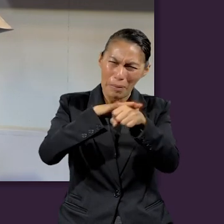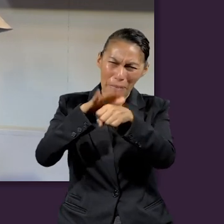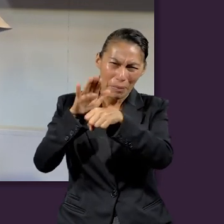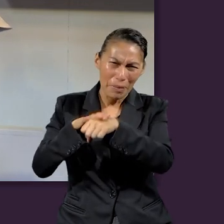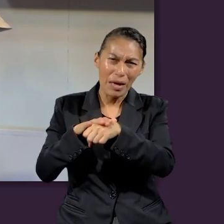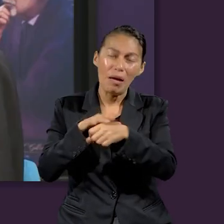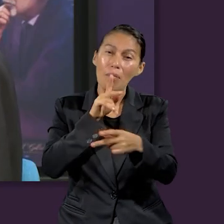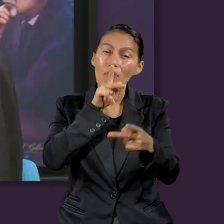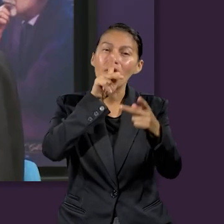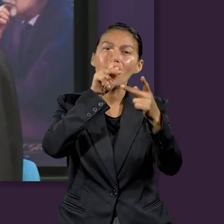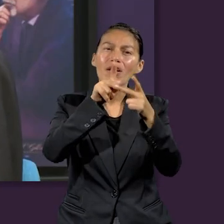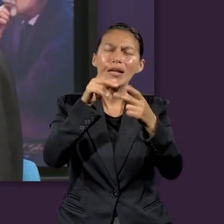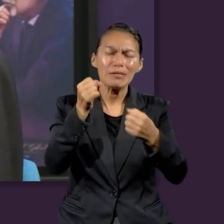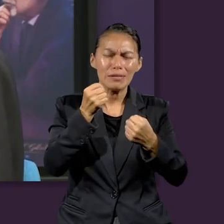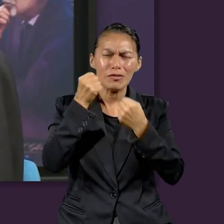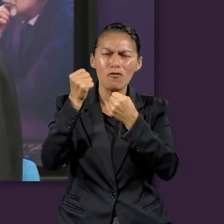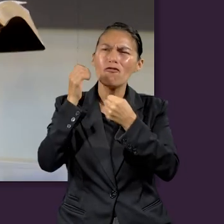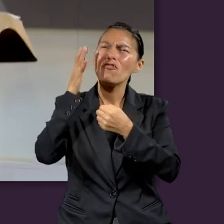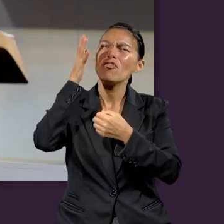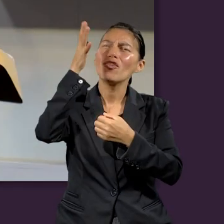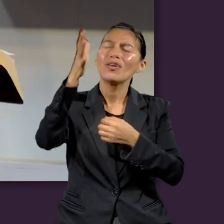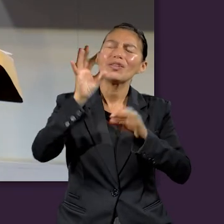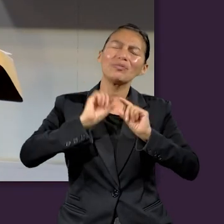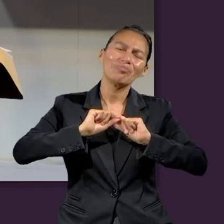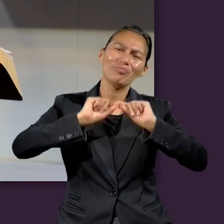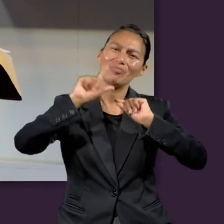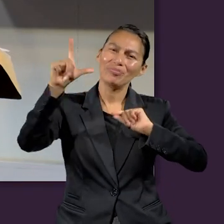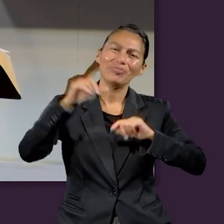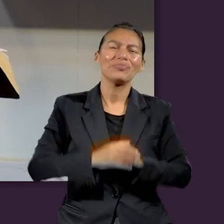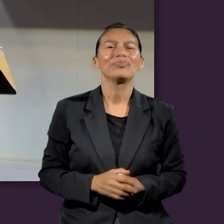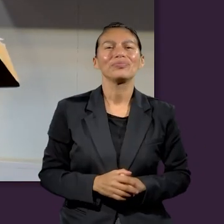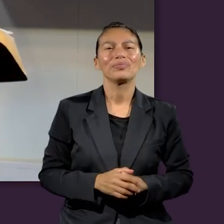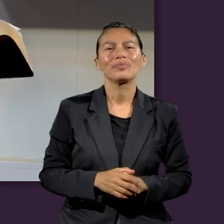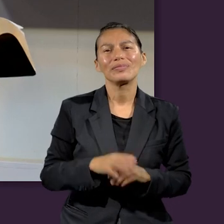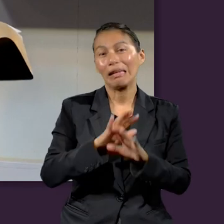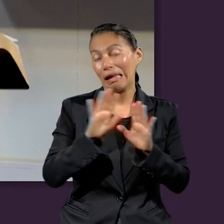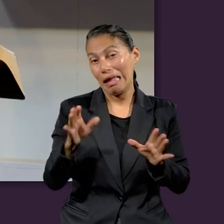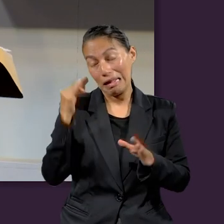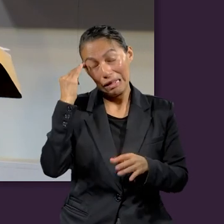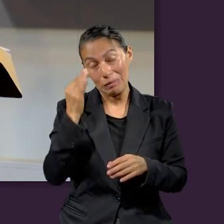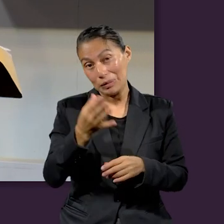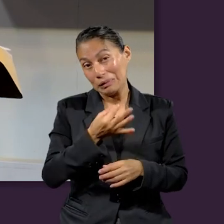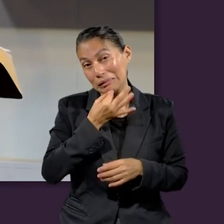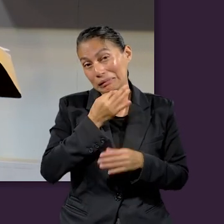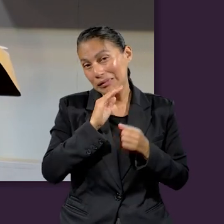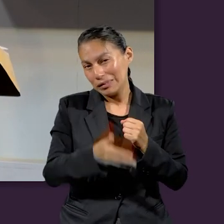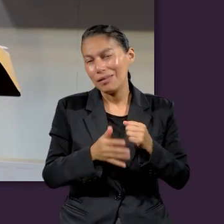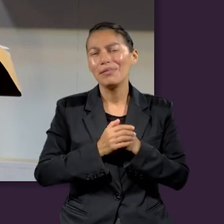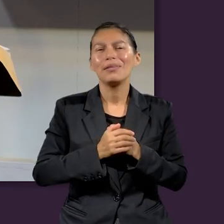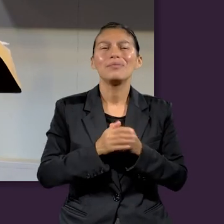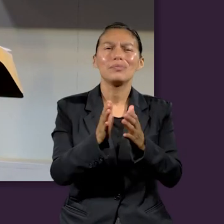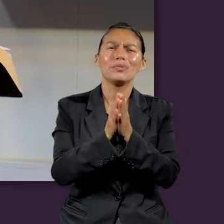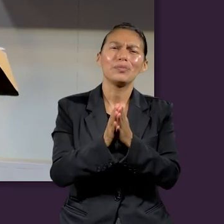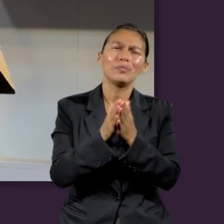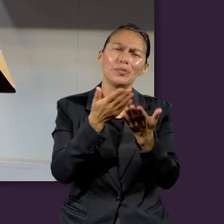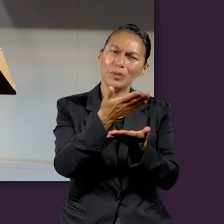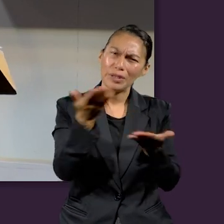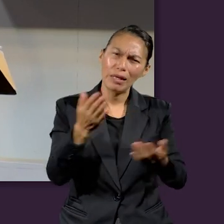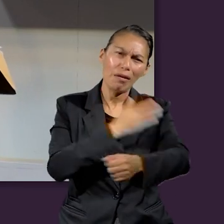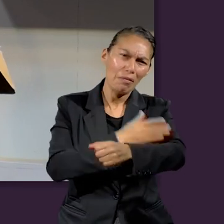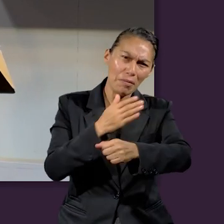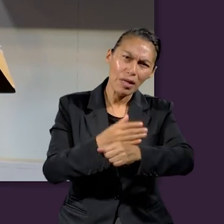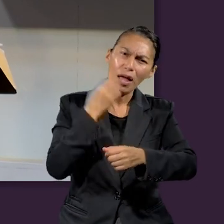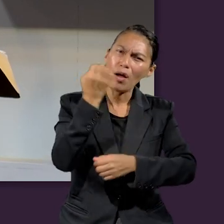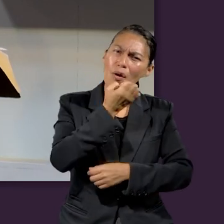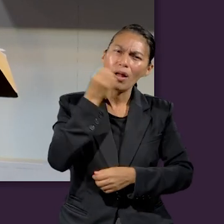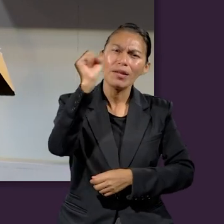seguridad hacia el futuro. Muy bien, qué gusto que nos hayan acompañado. El tiempo se nos ha terminado. Esperamos que nos sigan acompañando